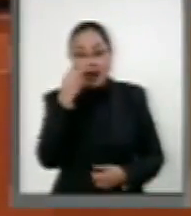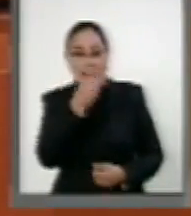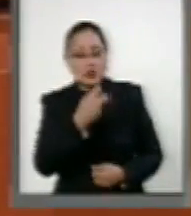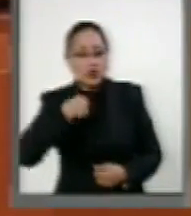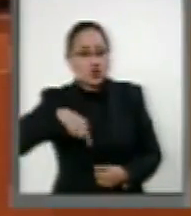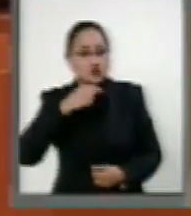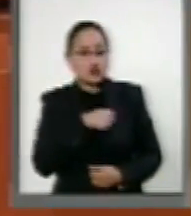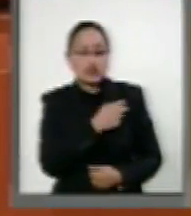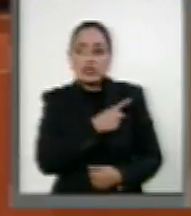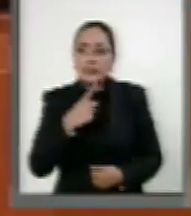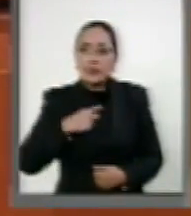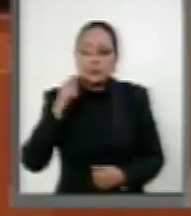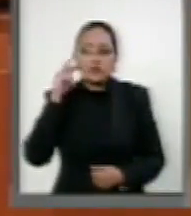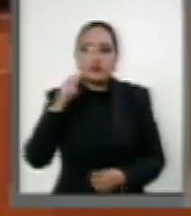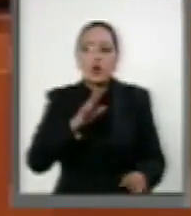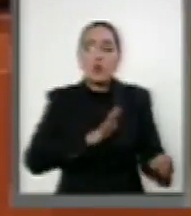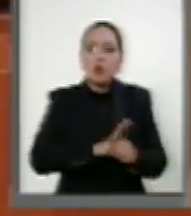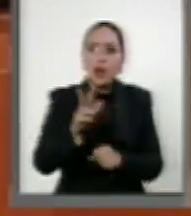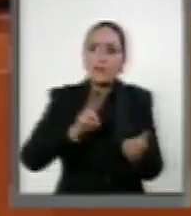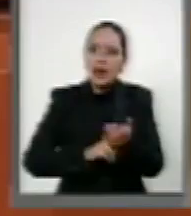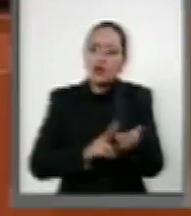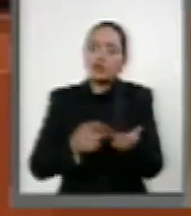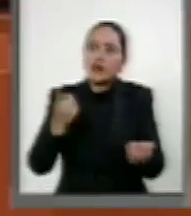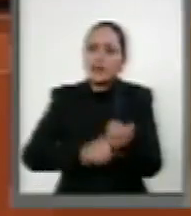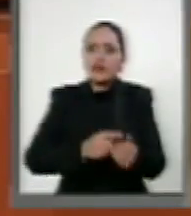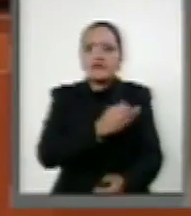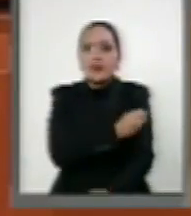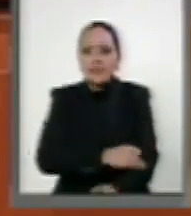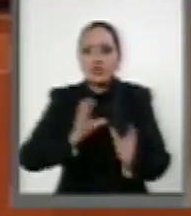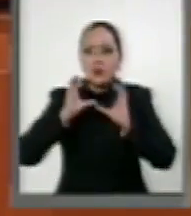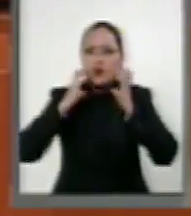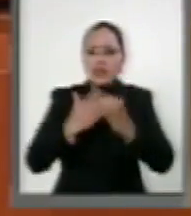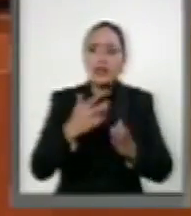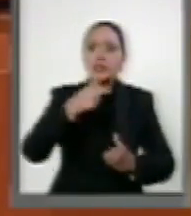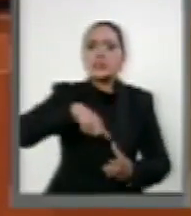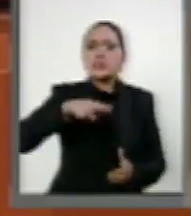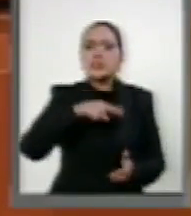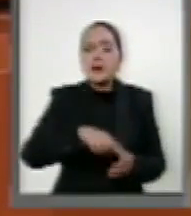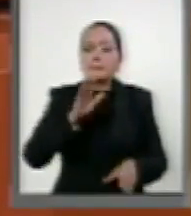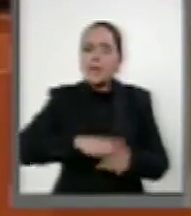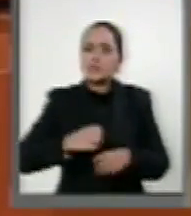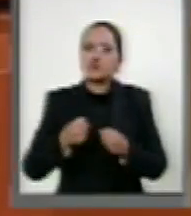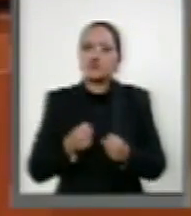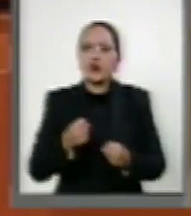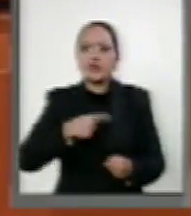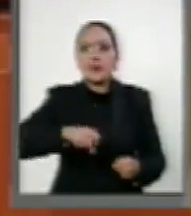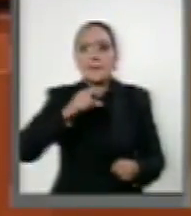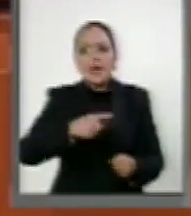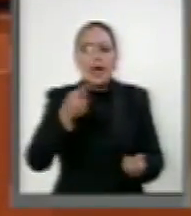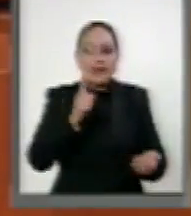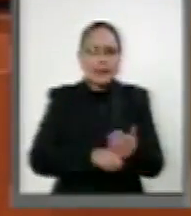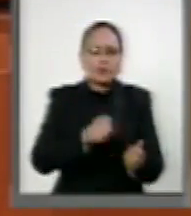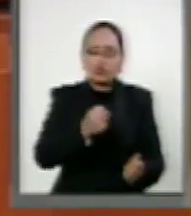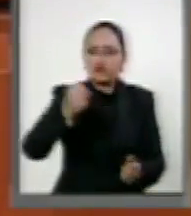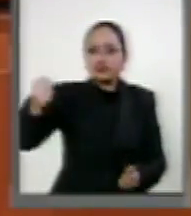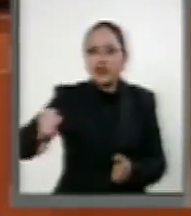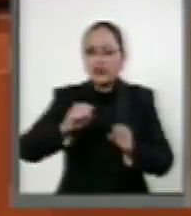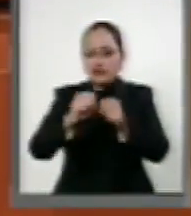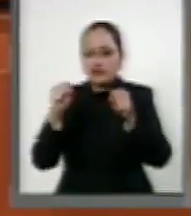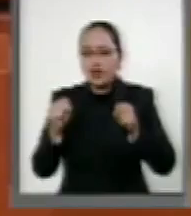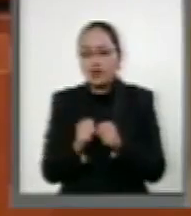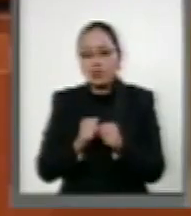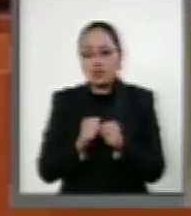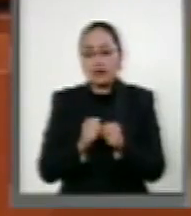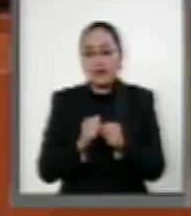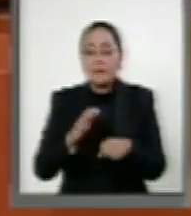voltear a replantear los valores en la familia y la comunidad y al reforzamiento de los mismos en el aula. Razones por las